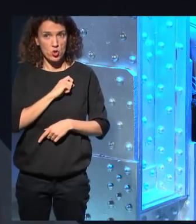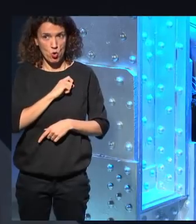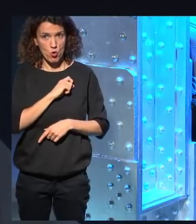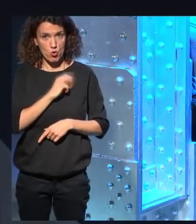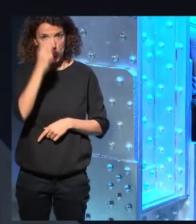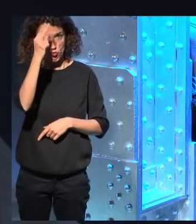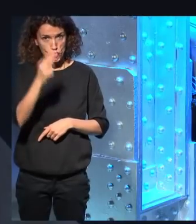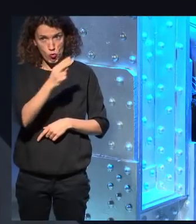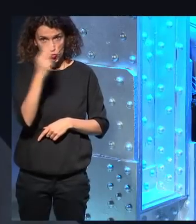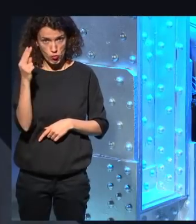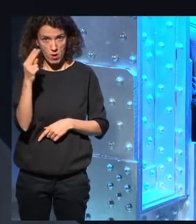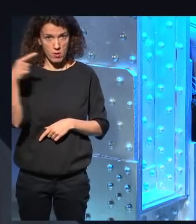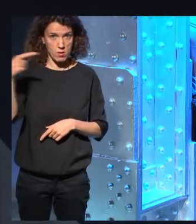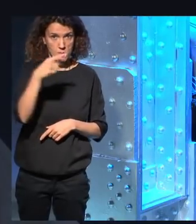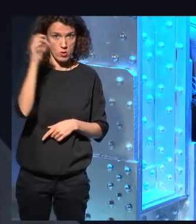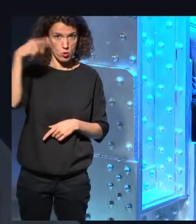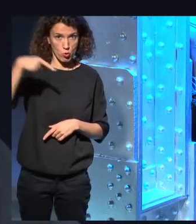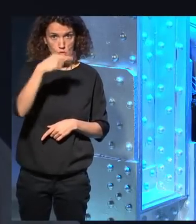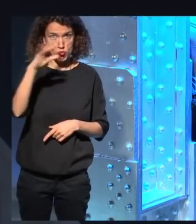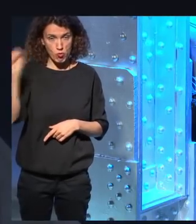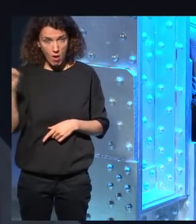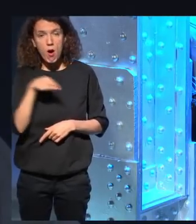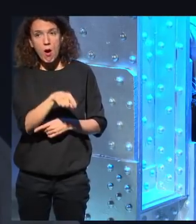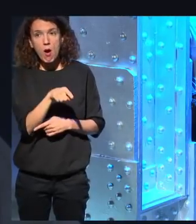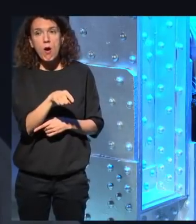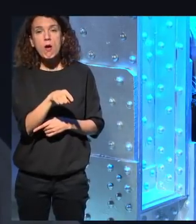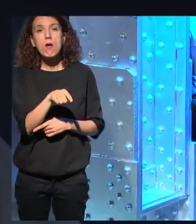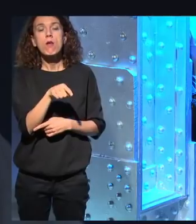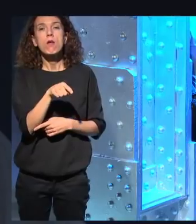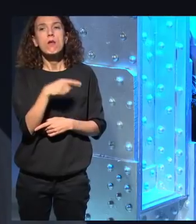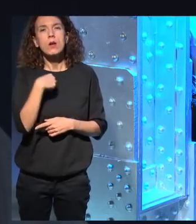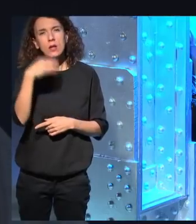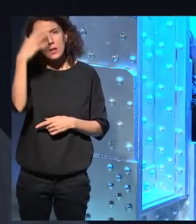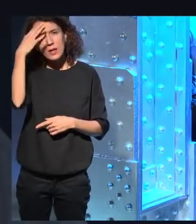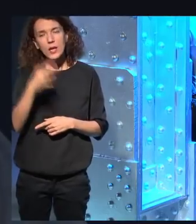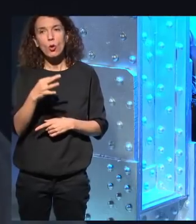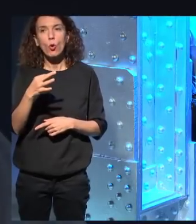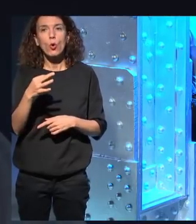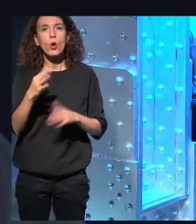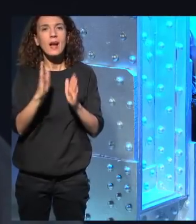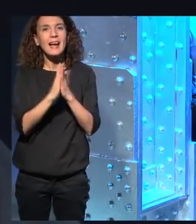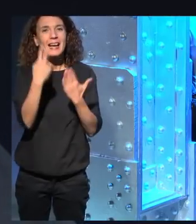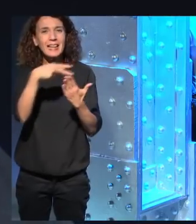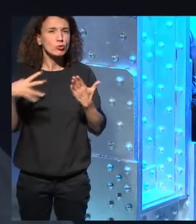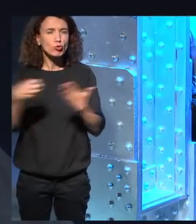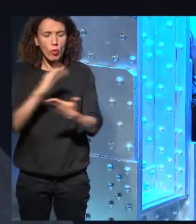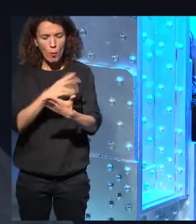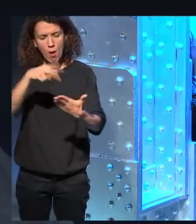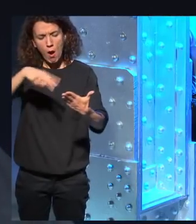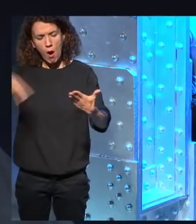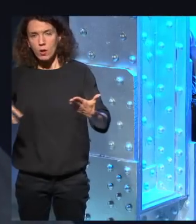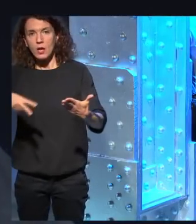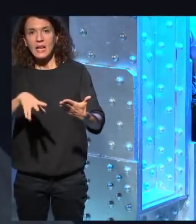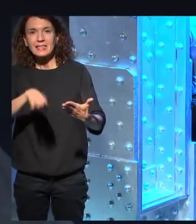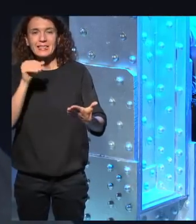es una traducción gongorina y creo que la leí toda sin entender absolutamente nada